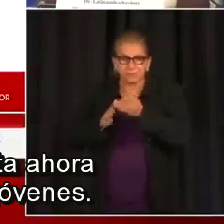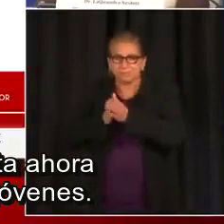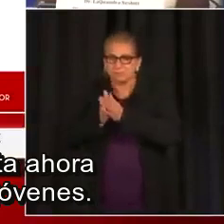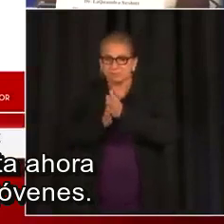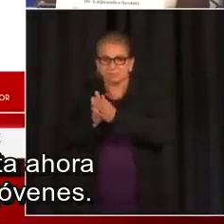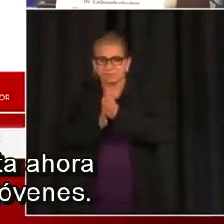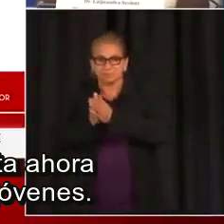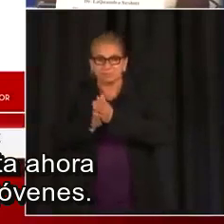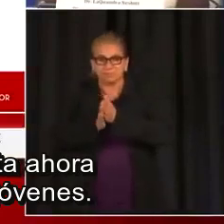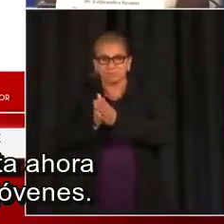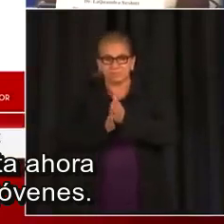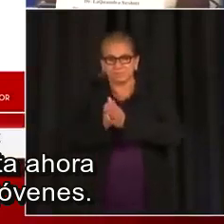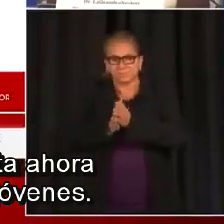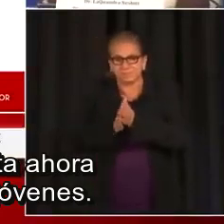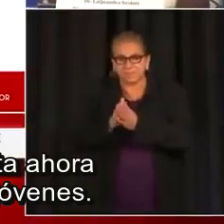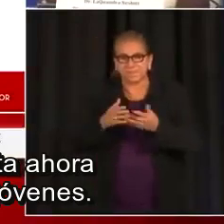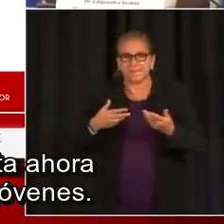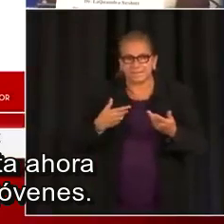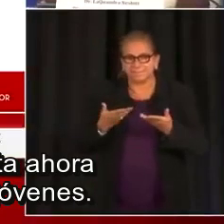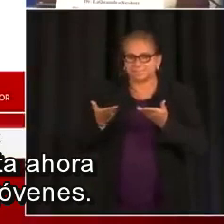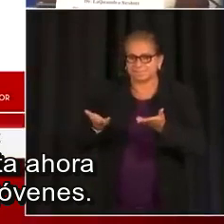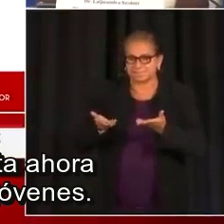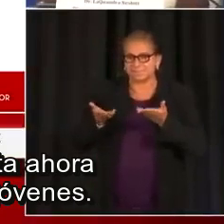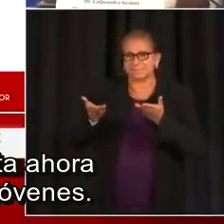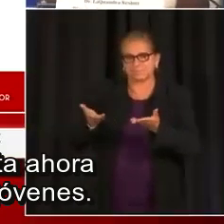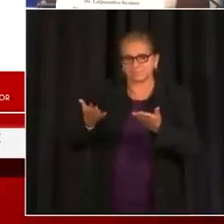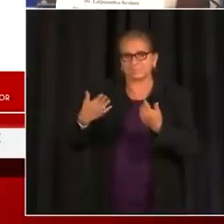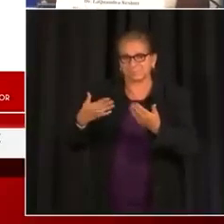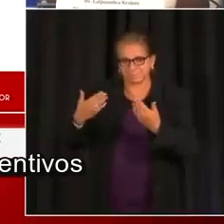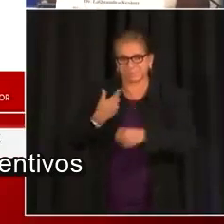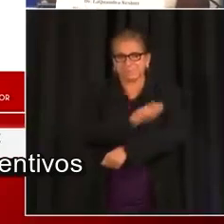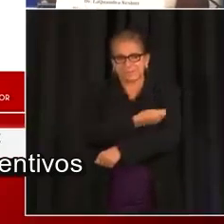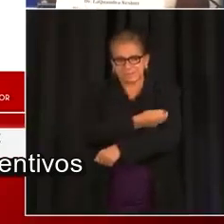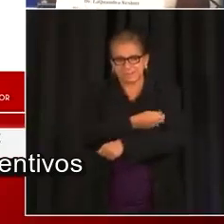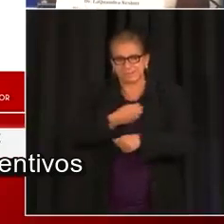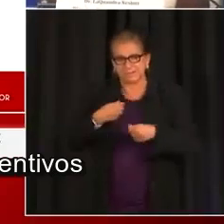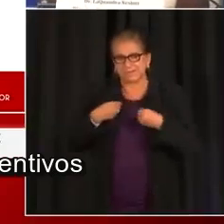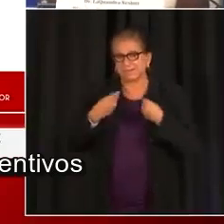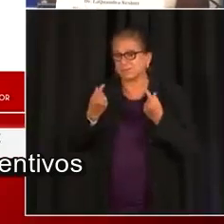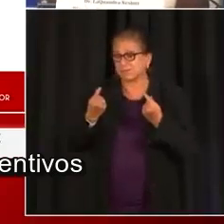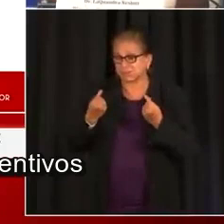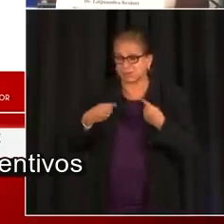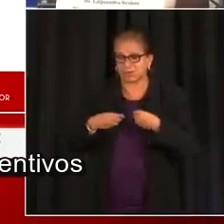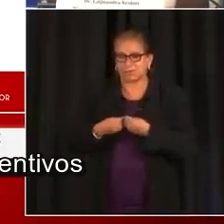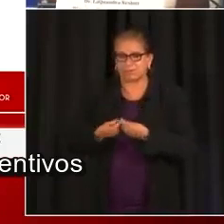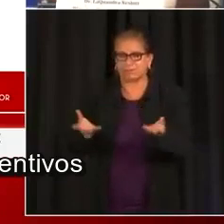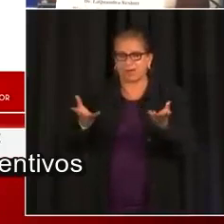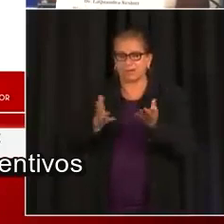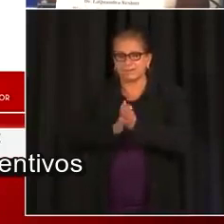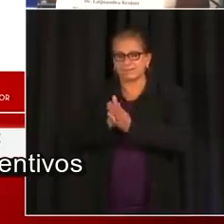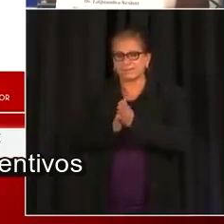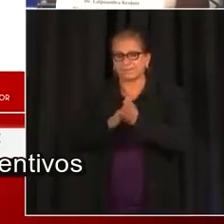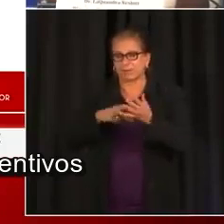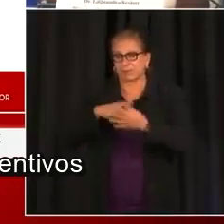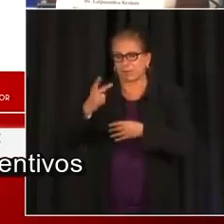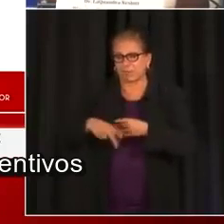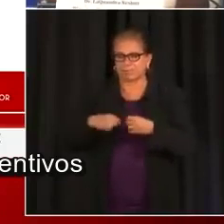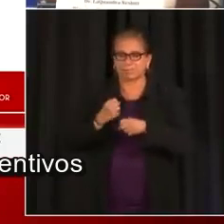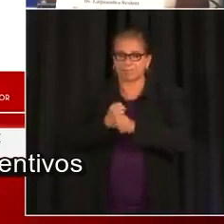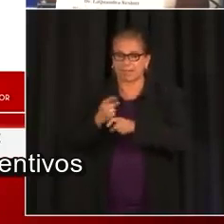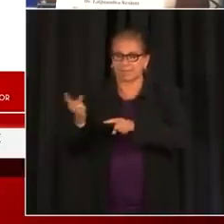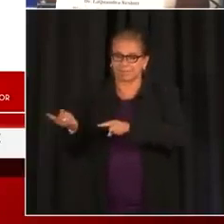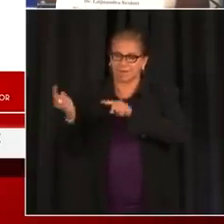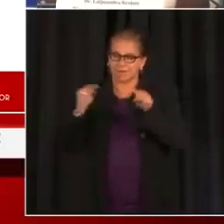que hemos hecho a lo largo y seguiremos haciendo para los jóvenes. Estoy recalcando aquí el programa de incentivos que vamos a